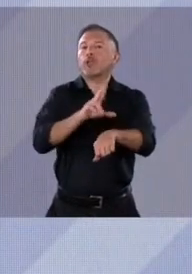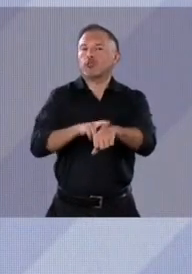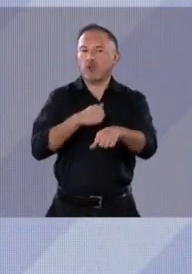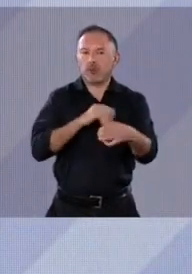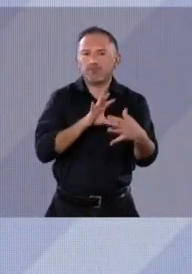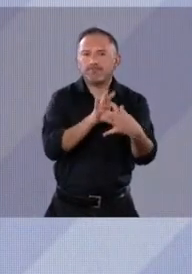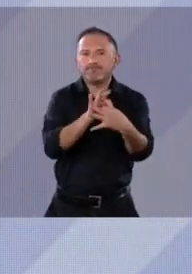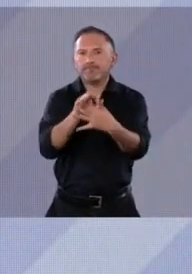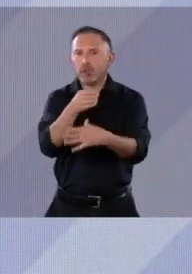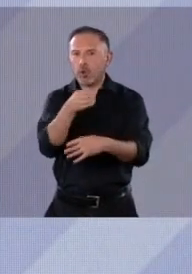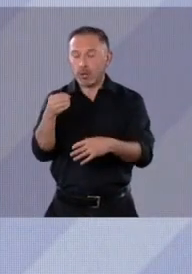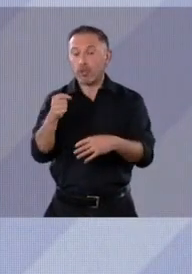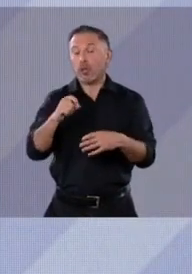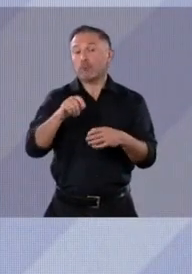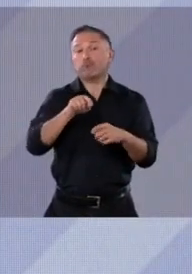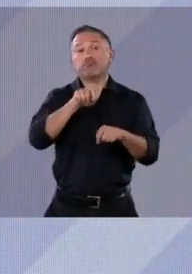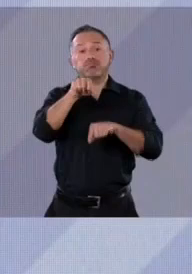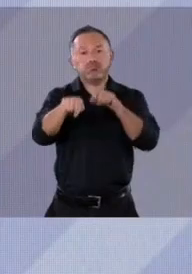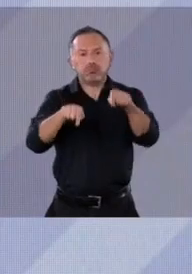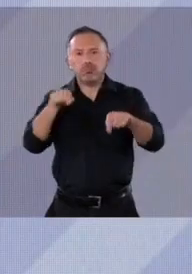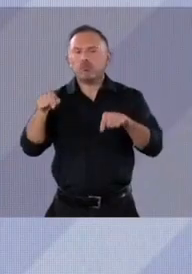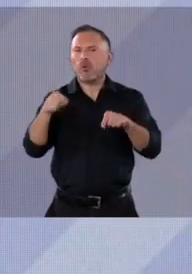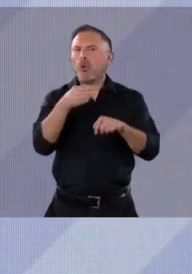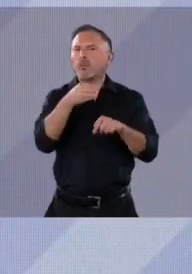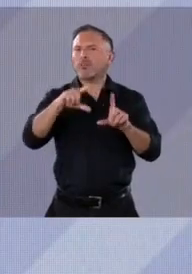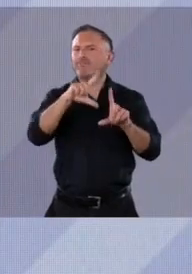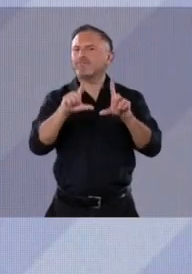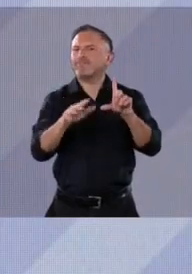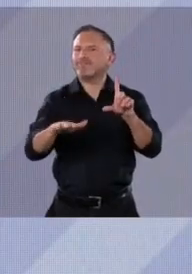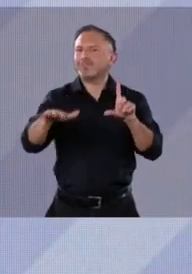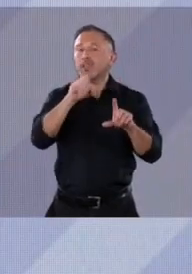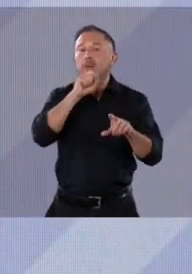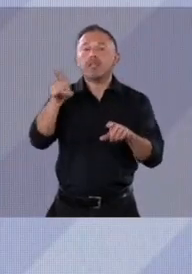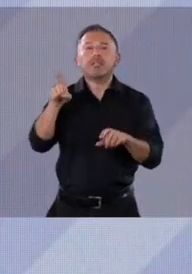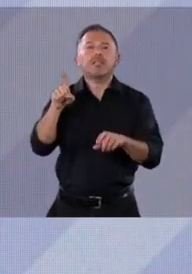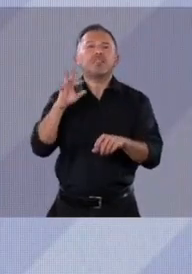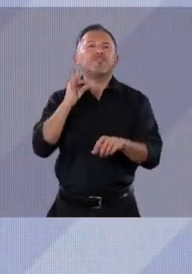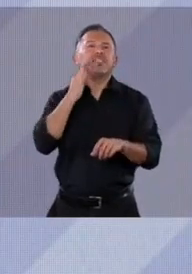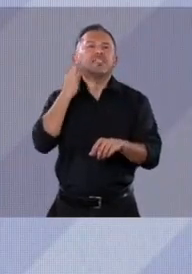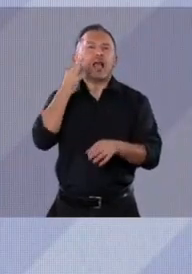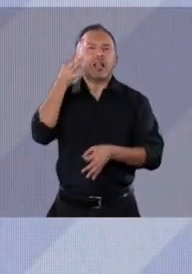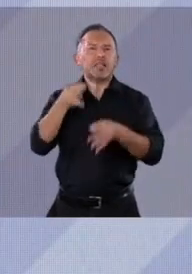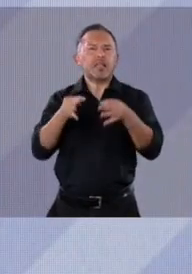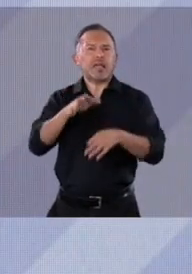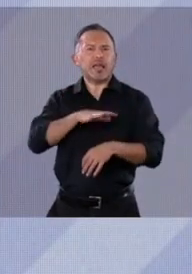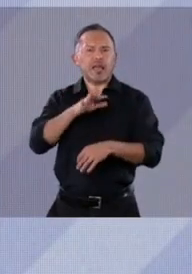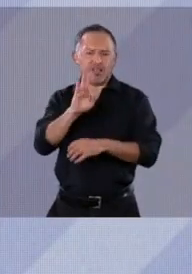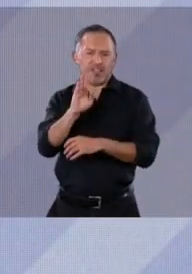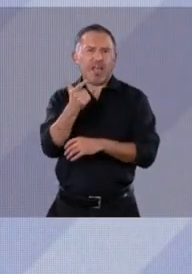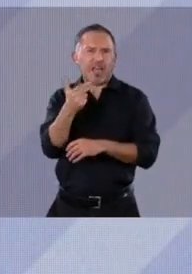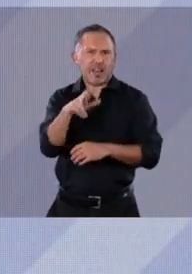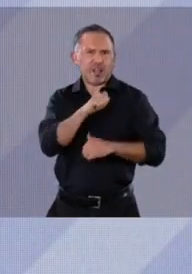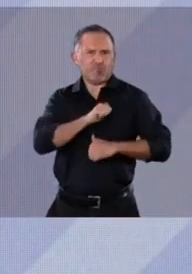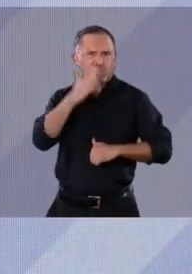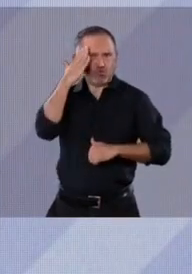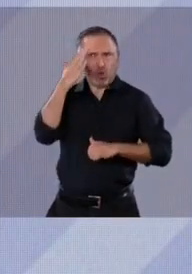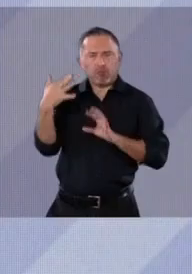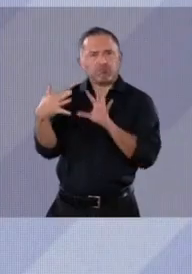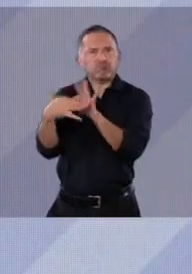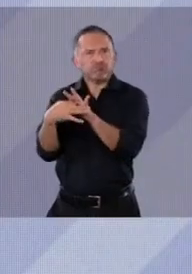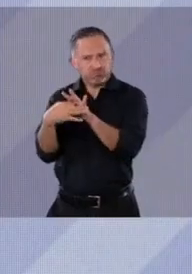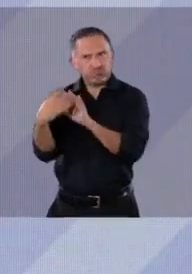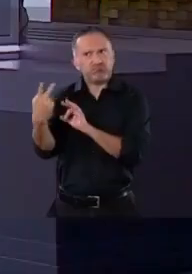paz en todo el país y también coordinación con el Fiscal General de la República. Lo he planteado. Aún cuando exista autonomía,